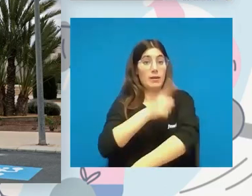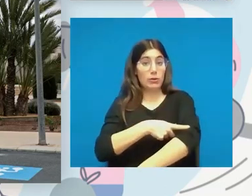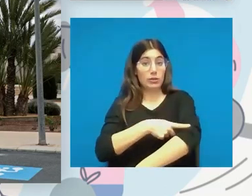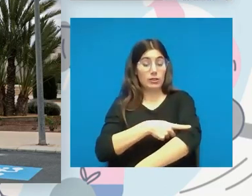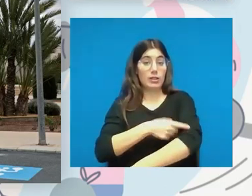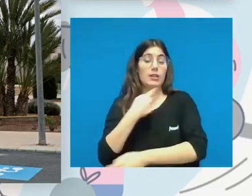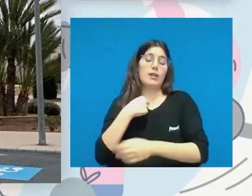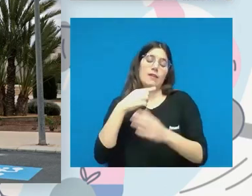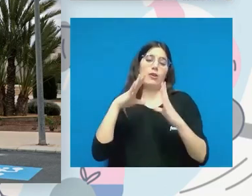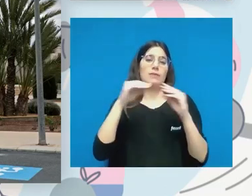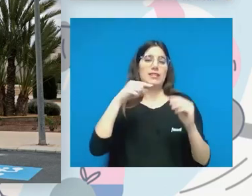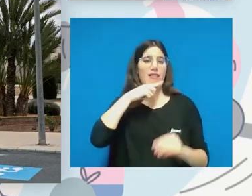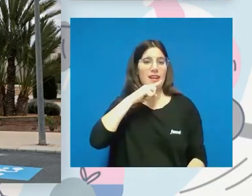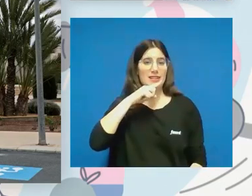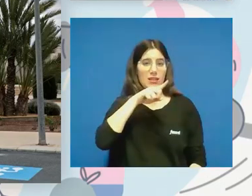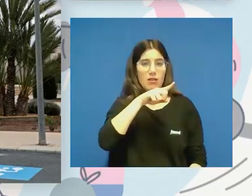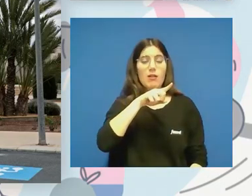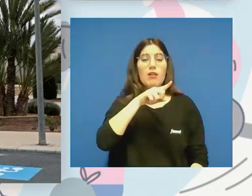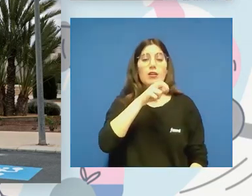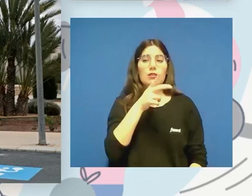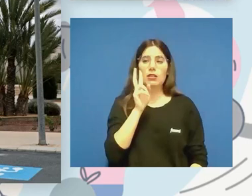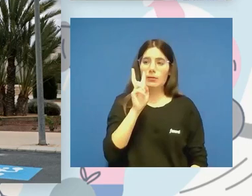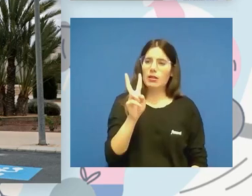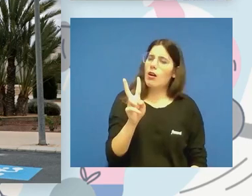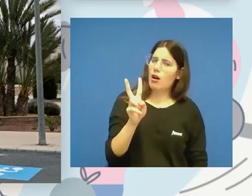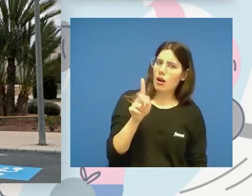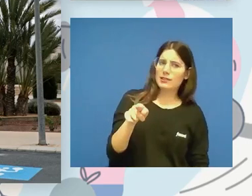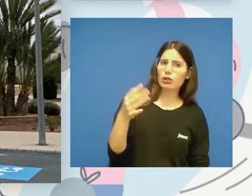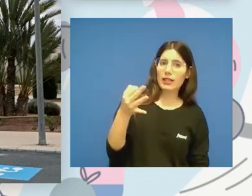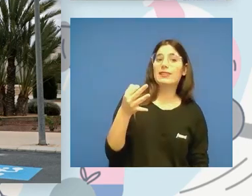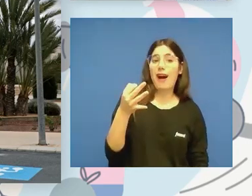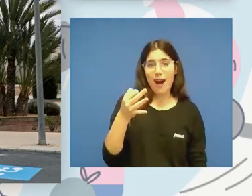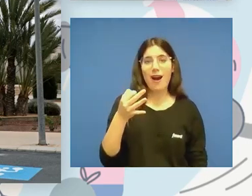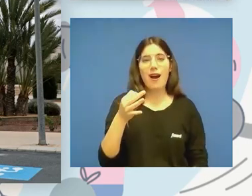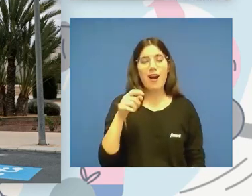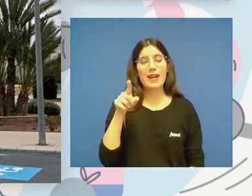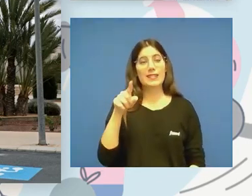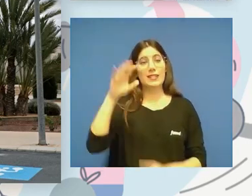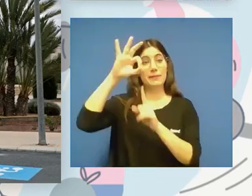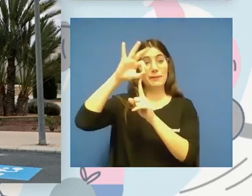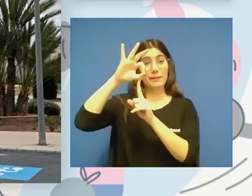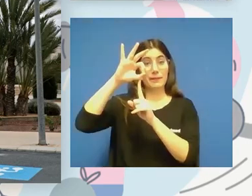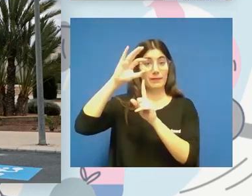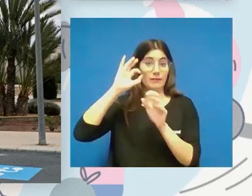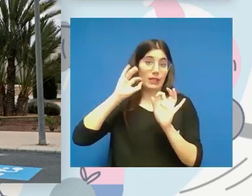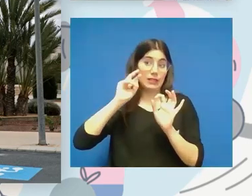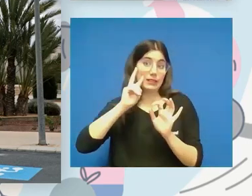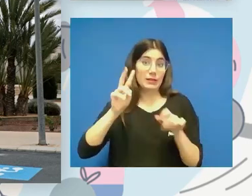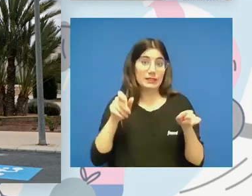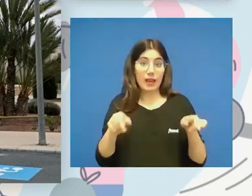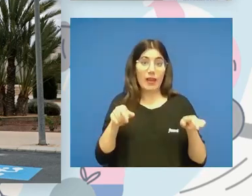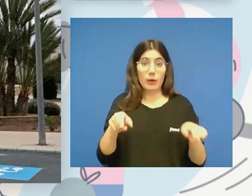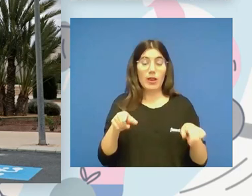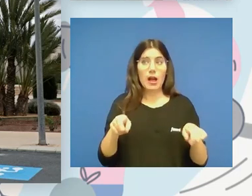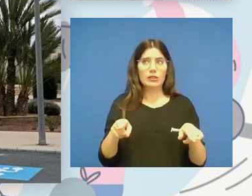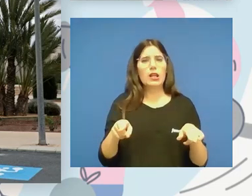la instalación deportiva ahora de referencia, pues cuando vean eso, oye, y esto, pues saben que ese icono que tú lo ves ahí permanente de una silla de ruedas, pues dice,